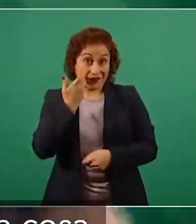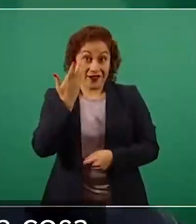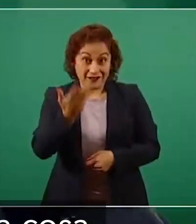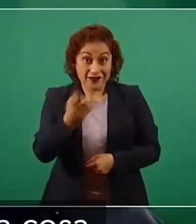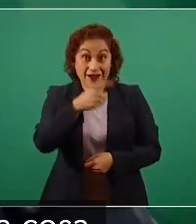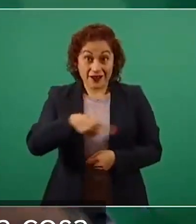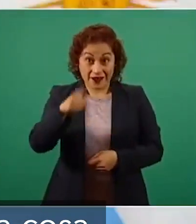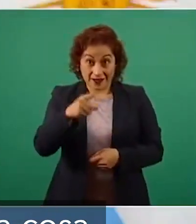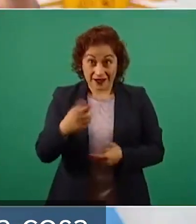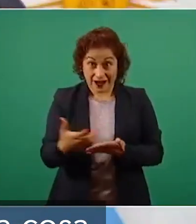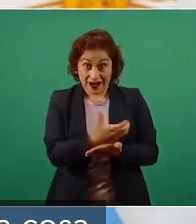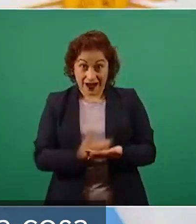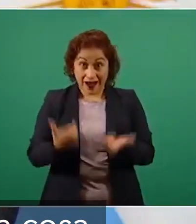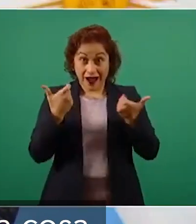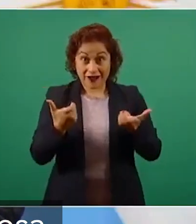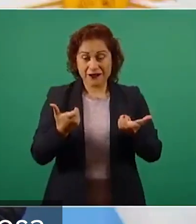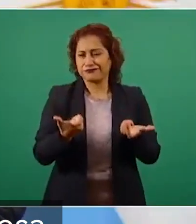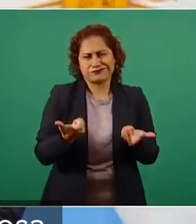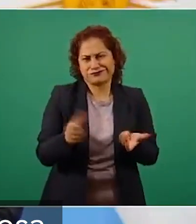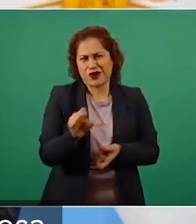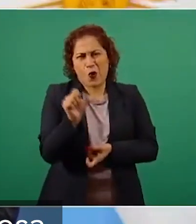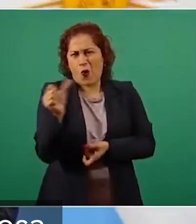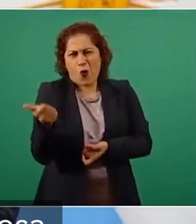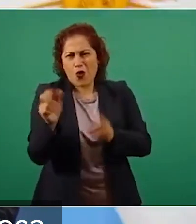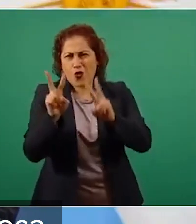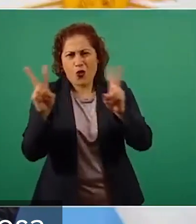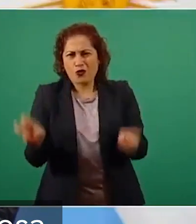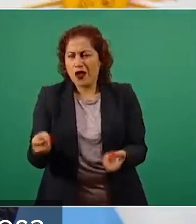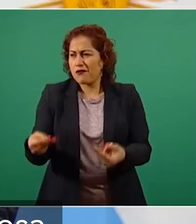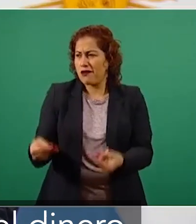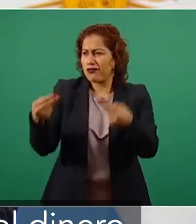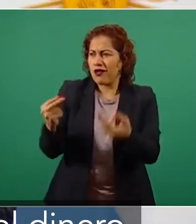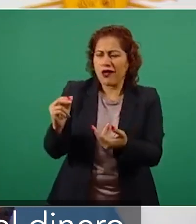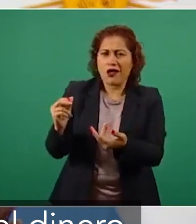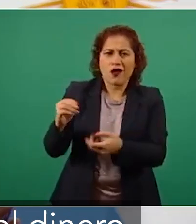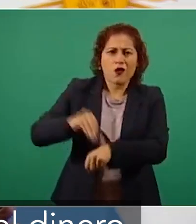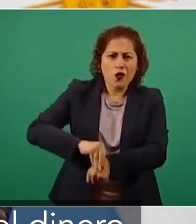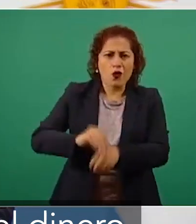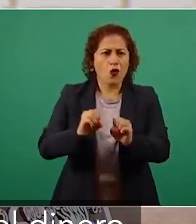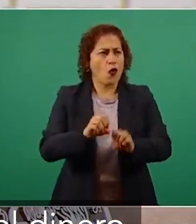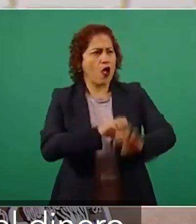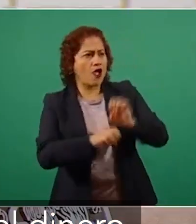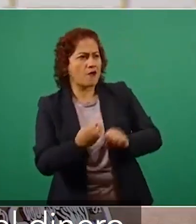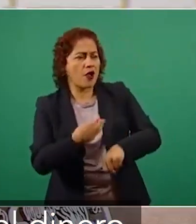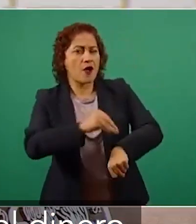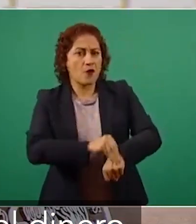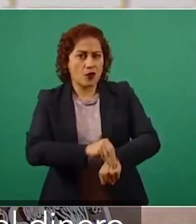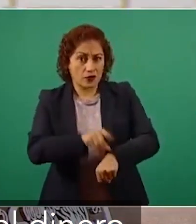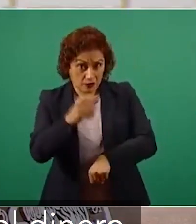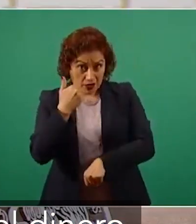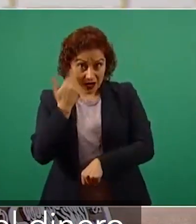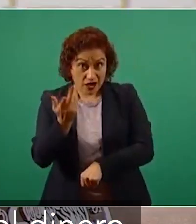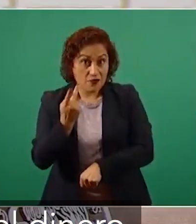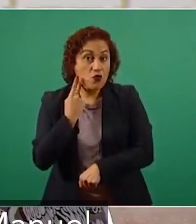Si querés hacer dinero, dedícate a otra cosa, pon un comercio, pon una empresa, pero si querés hacer política, olvídate del dinero.